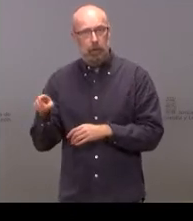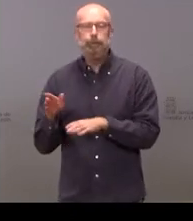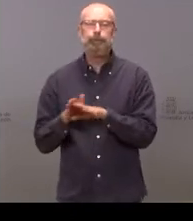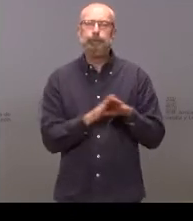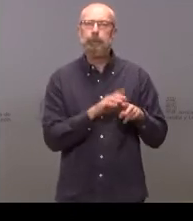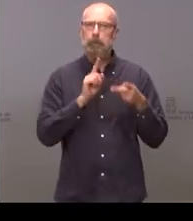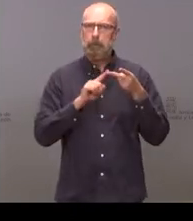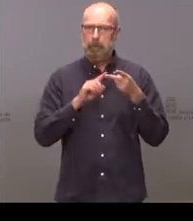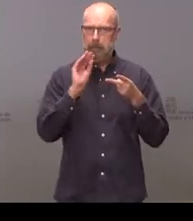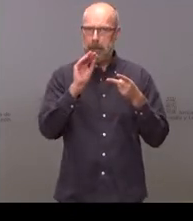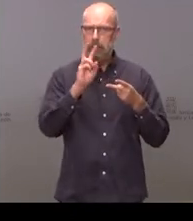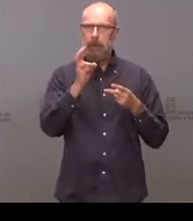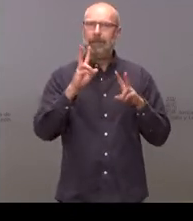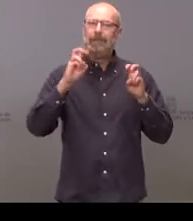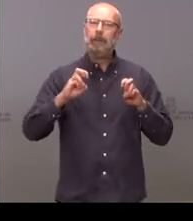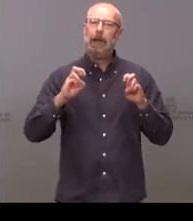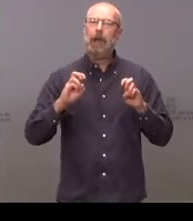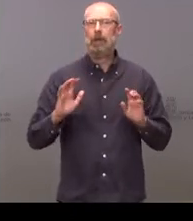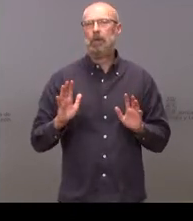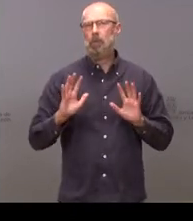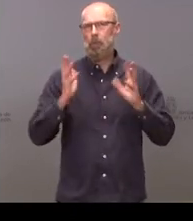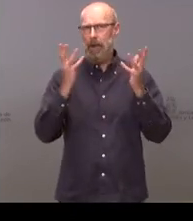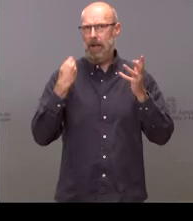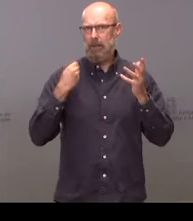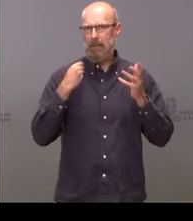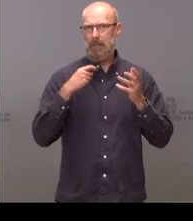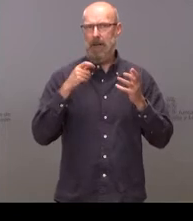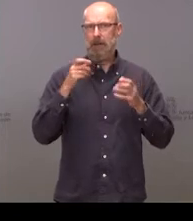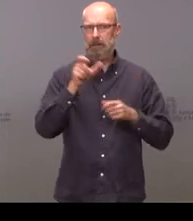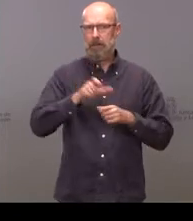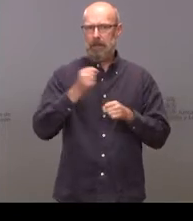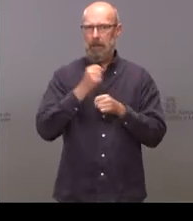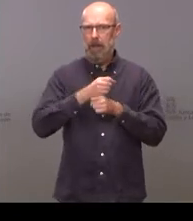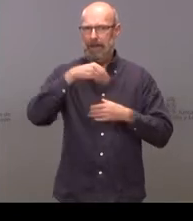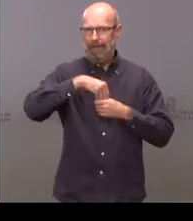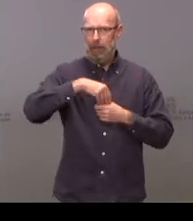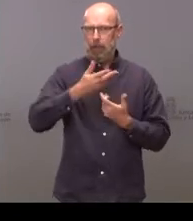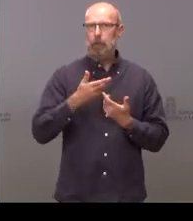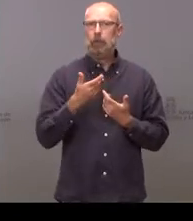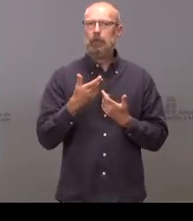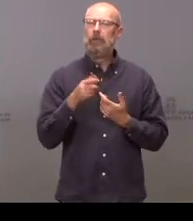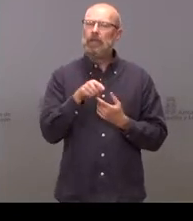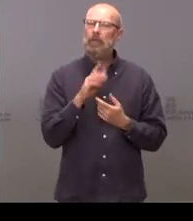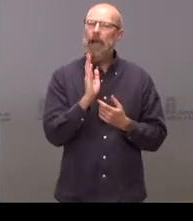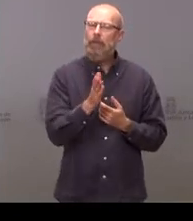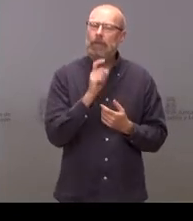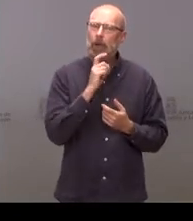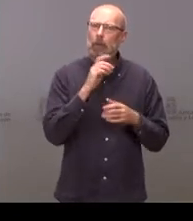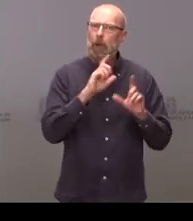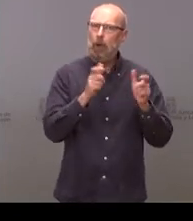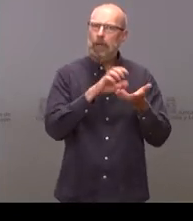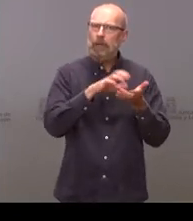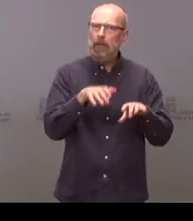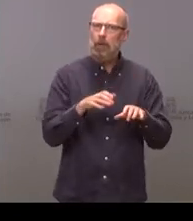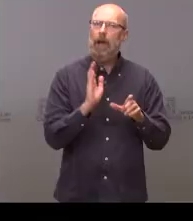sobre la huelga de los interinos no sé cómo está afectando a la Junta de la comunidad.